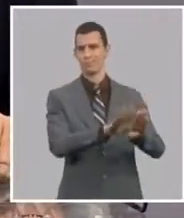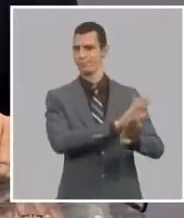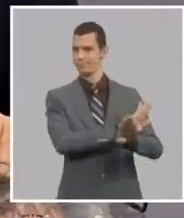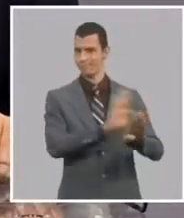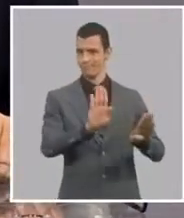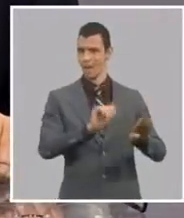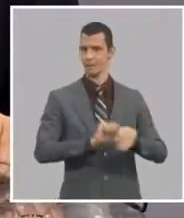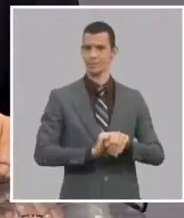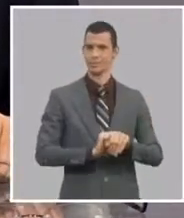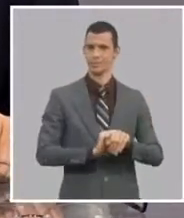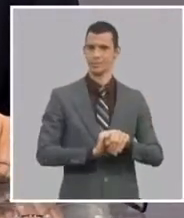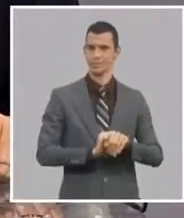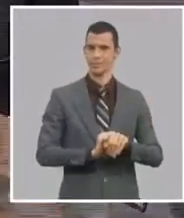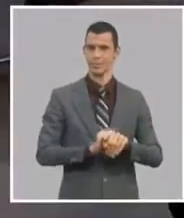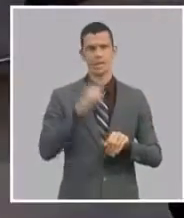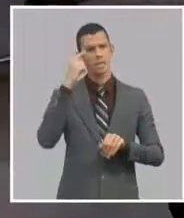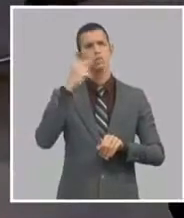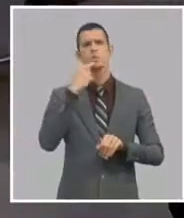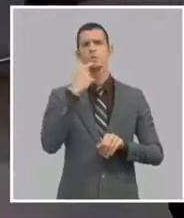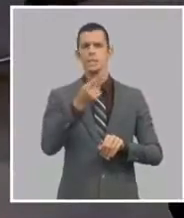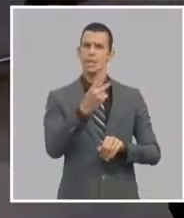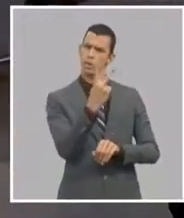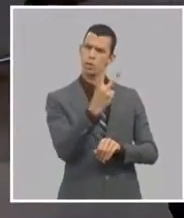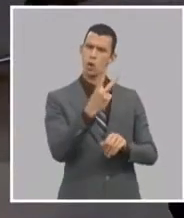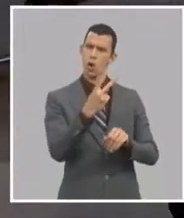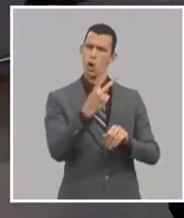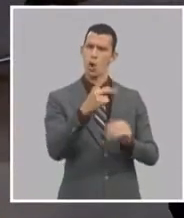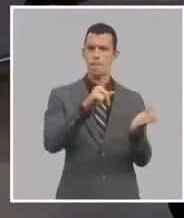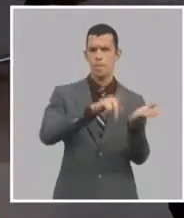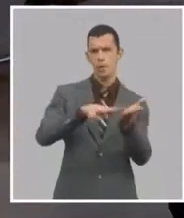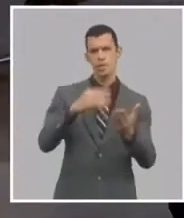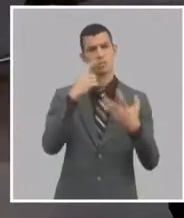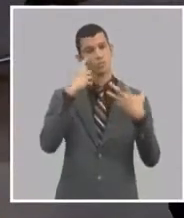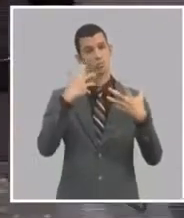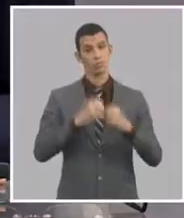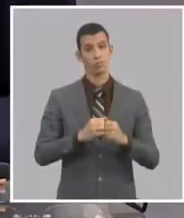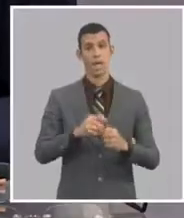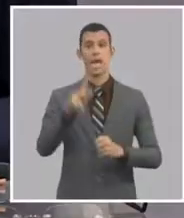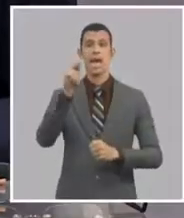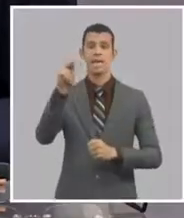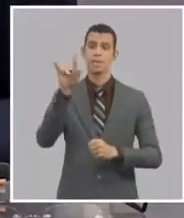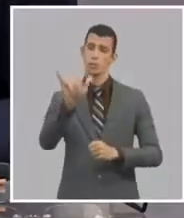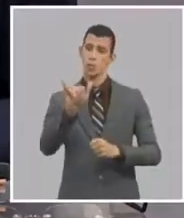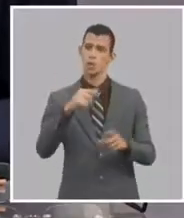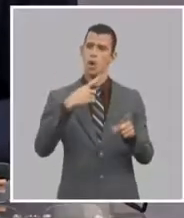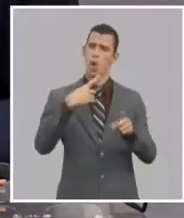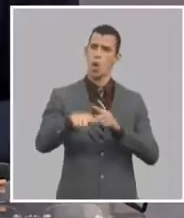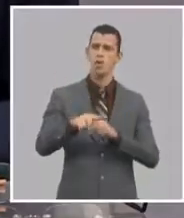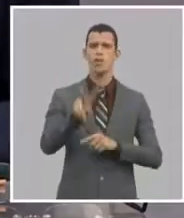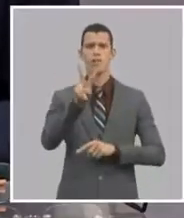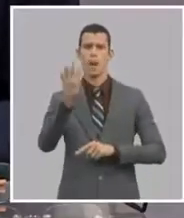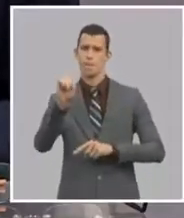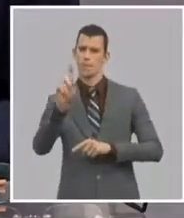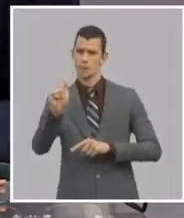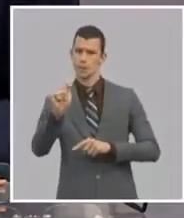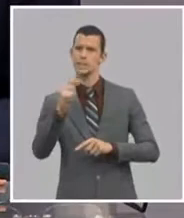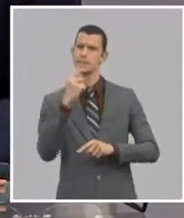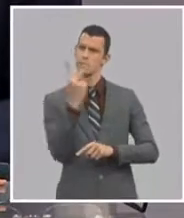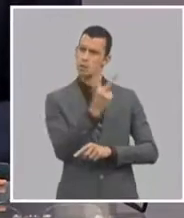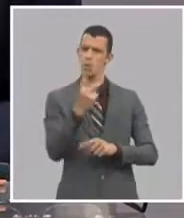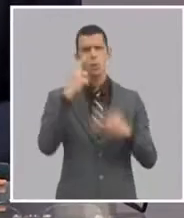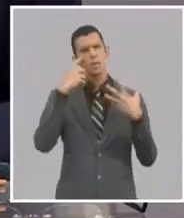Uno, el partido número uno en Estados Unidos hace mucho tiempo sigue siendo la abstención.